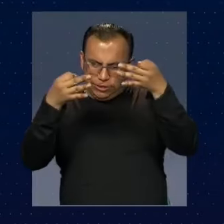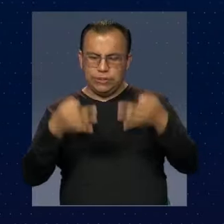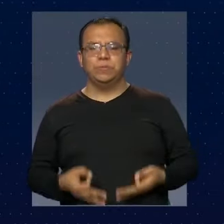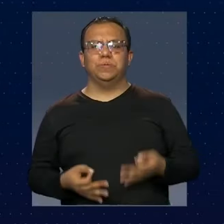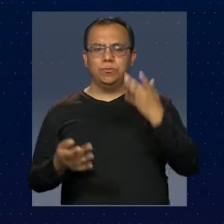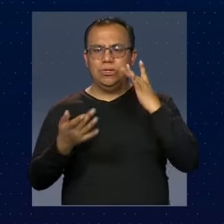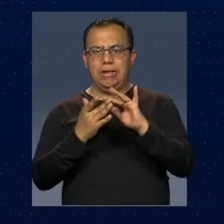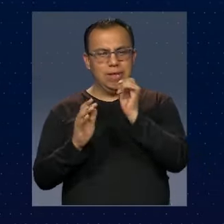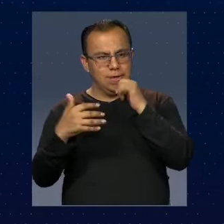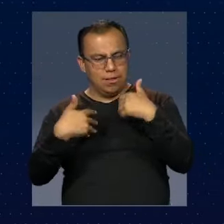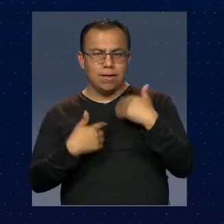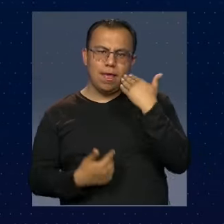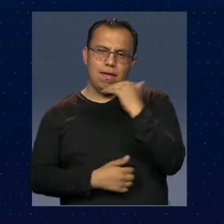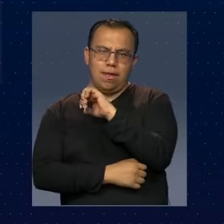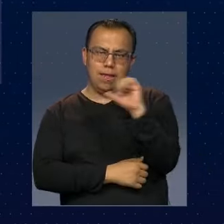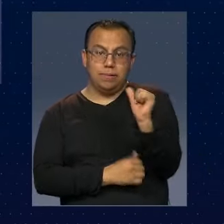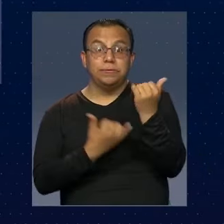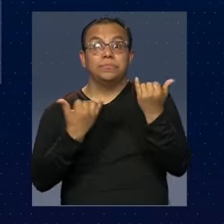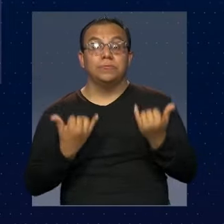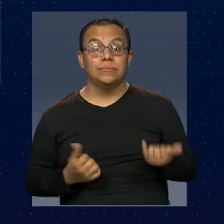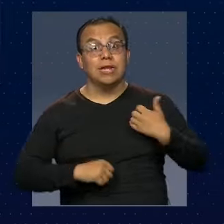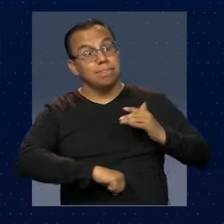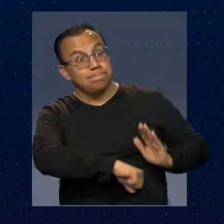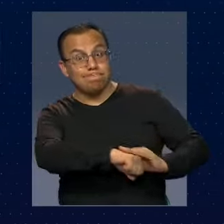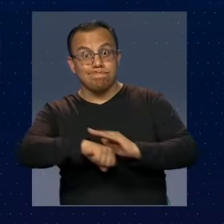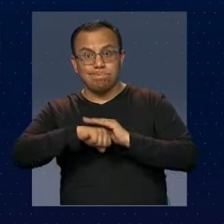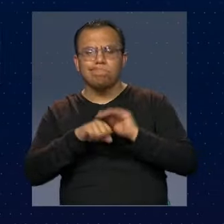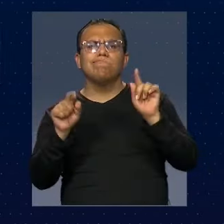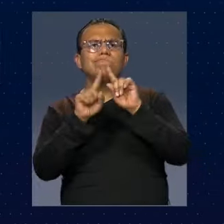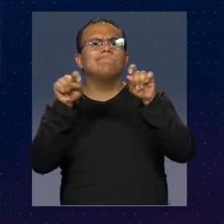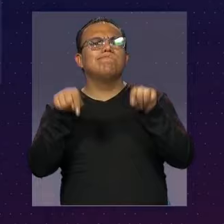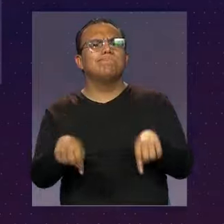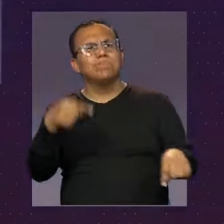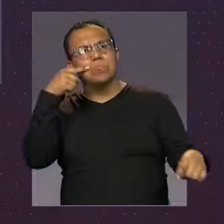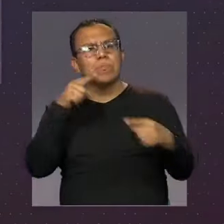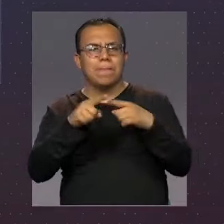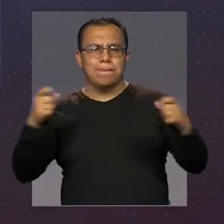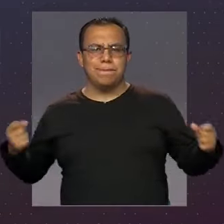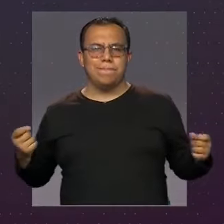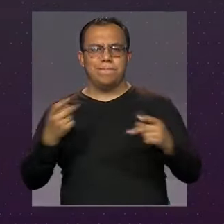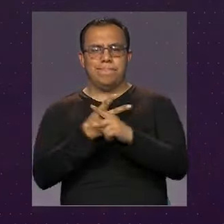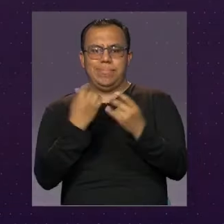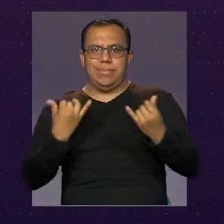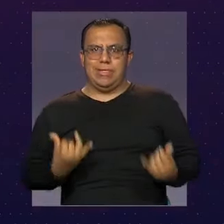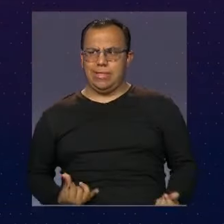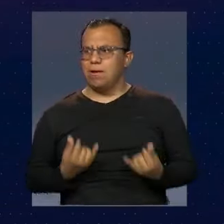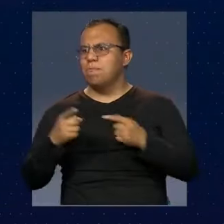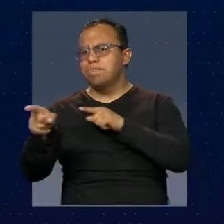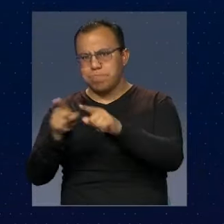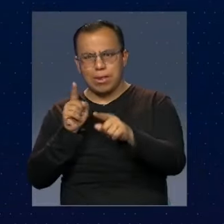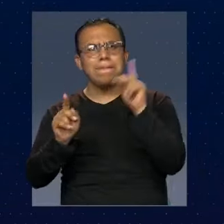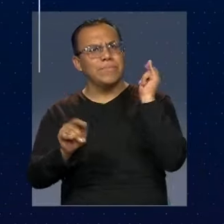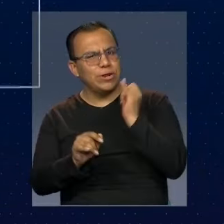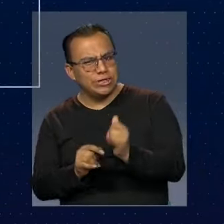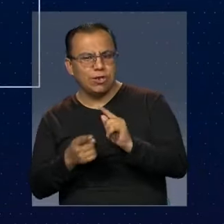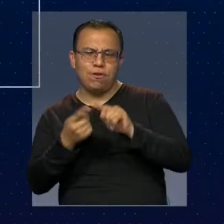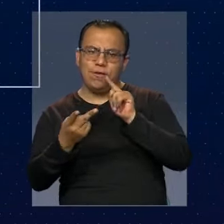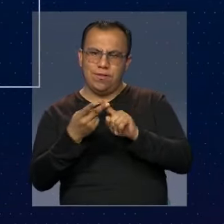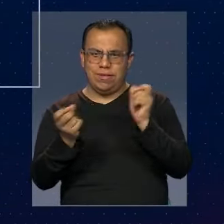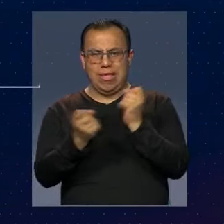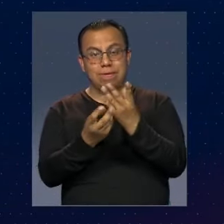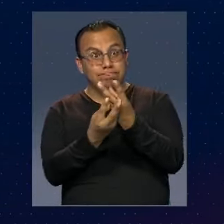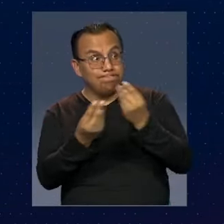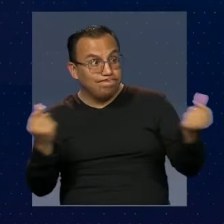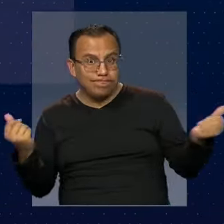donde las víctimas son mujeres. Hay alerta nacional por feminicidios, las violaciones no cesan, hay mujeres desaparecidas, trata de